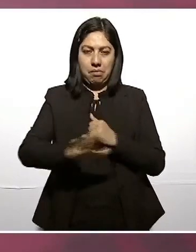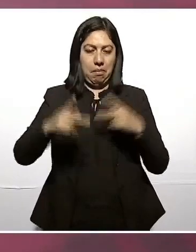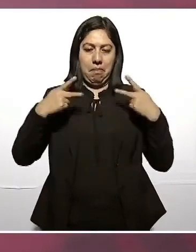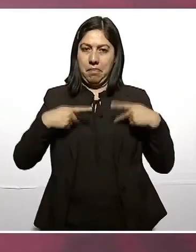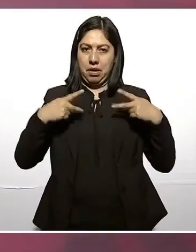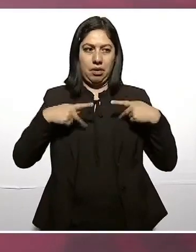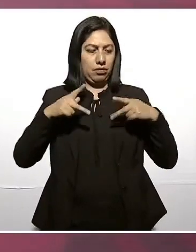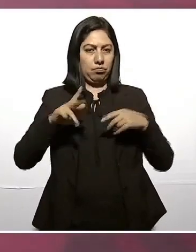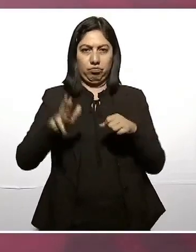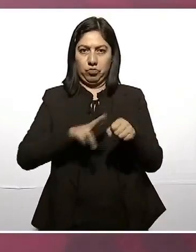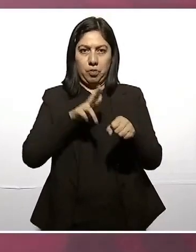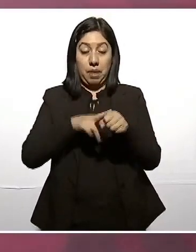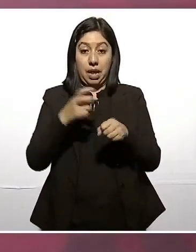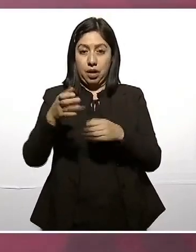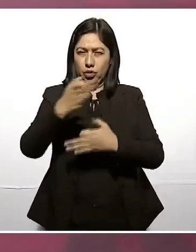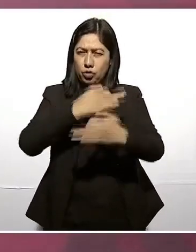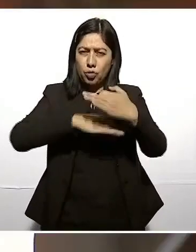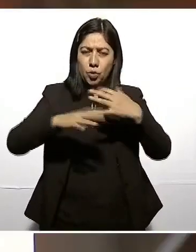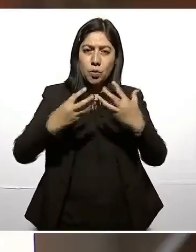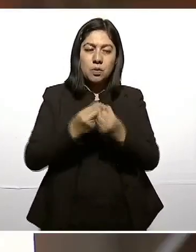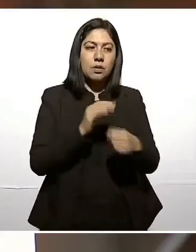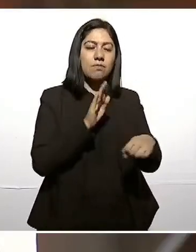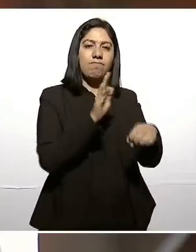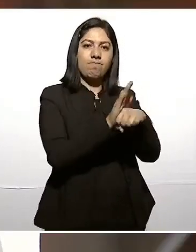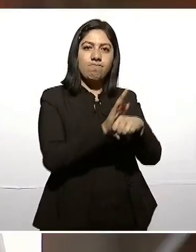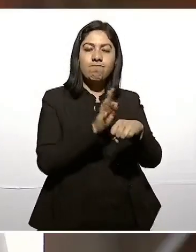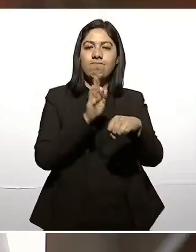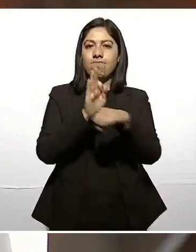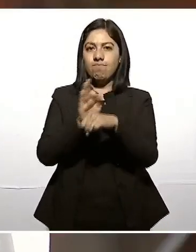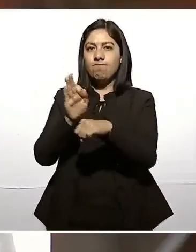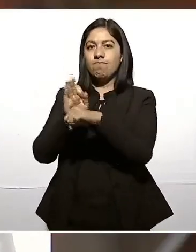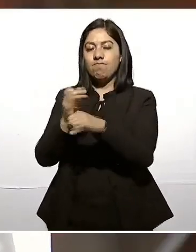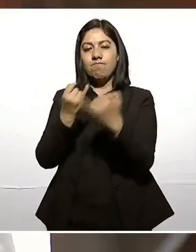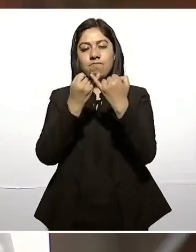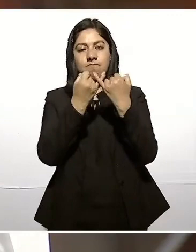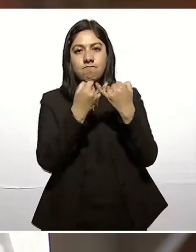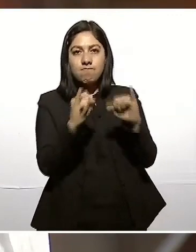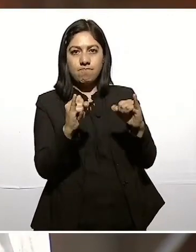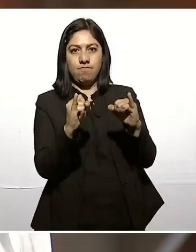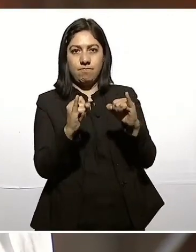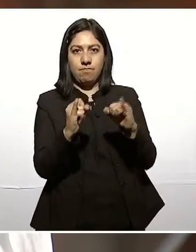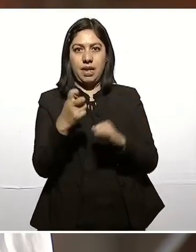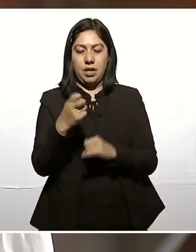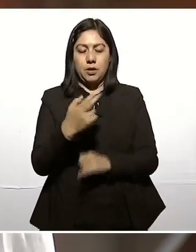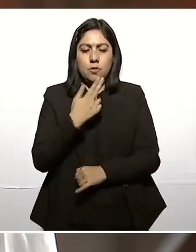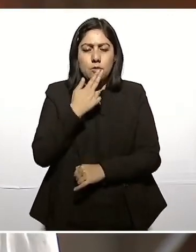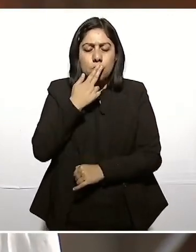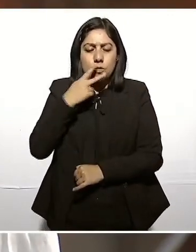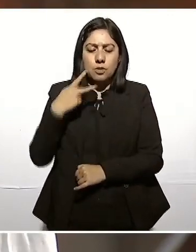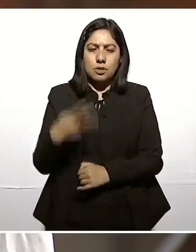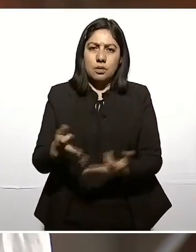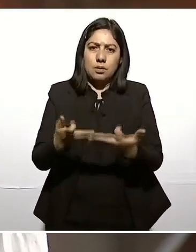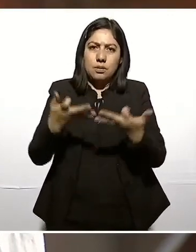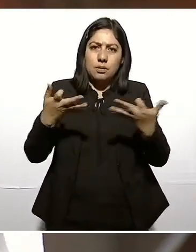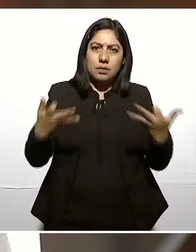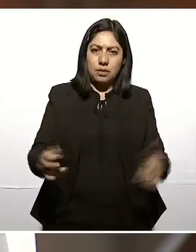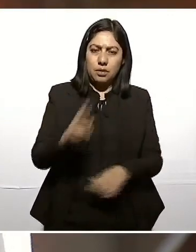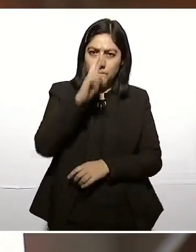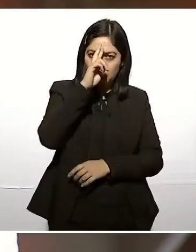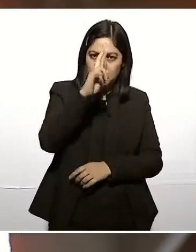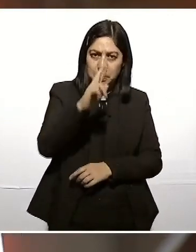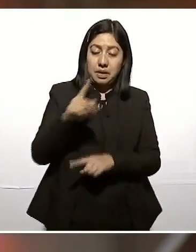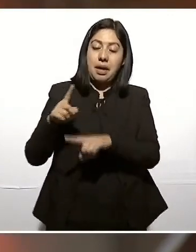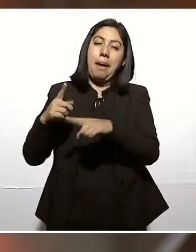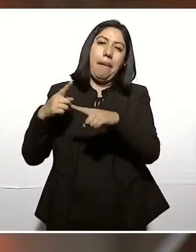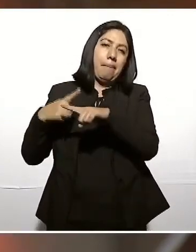Defendió nuestra independencia, nuestra soberanía. Murieron